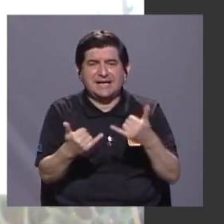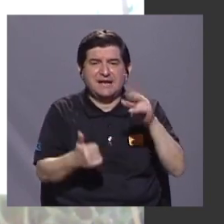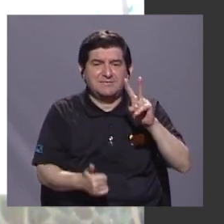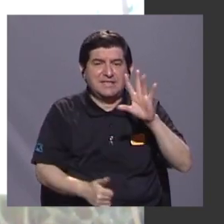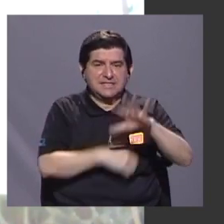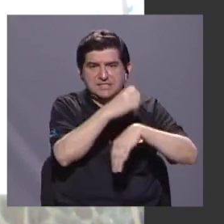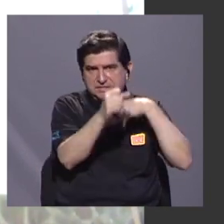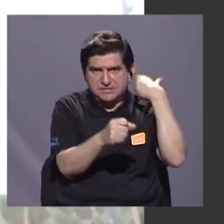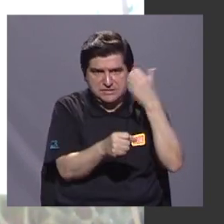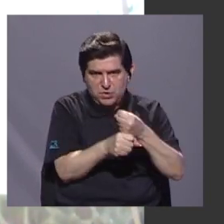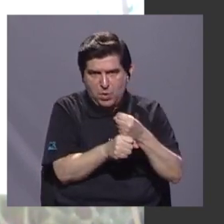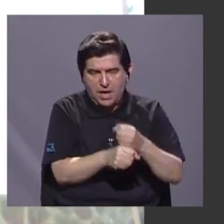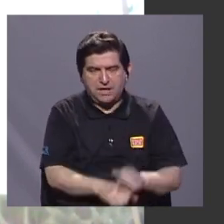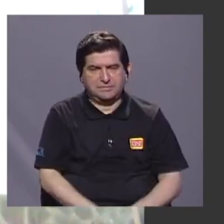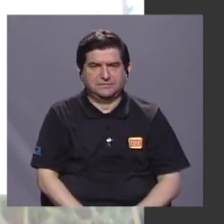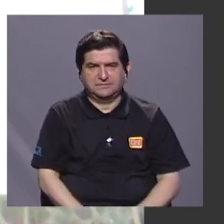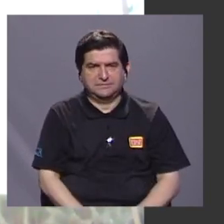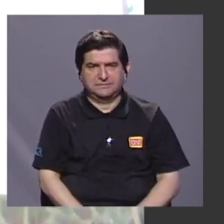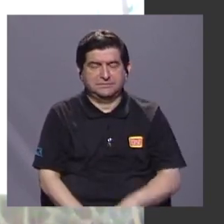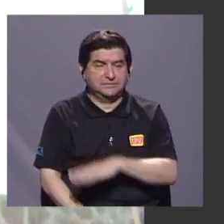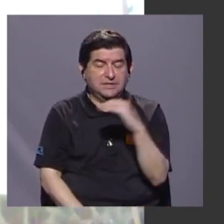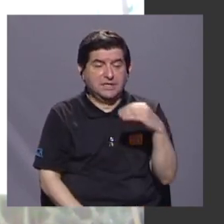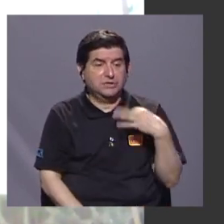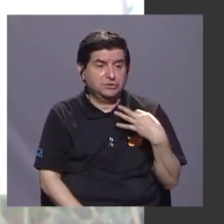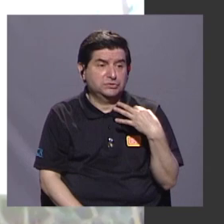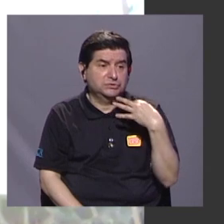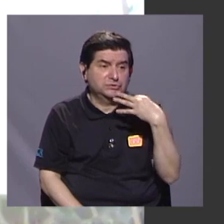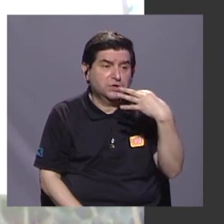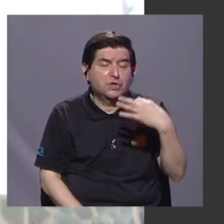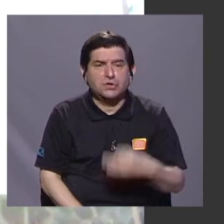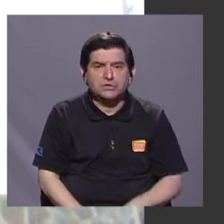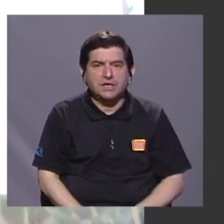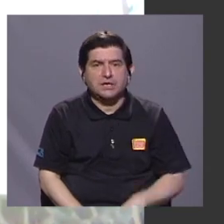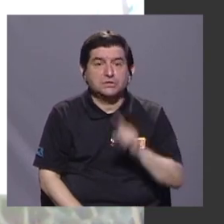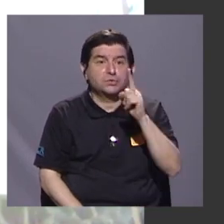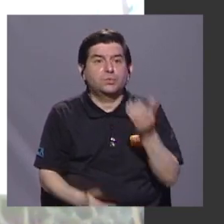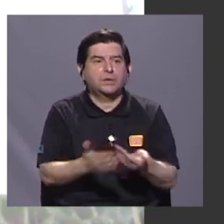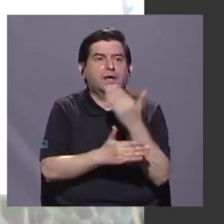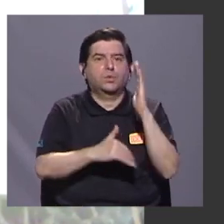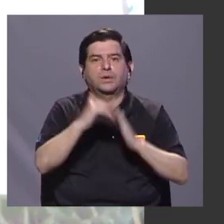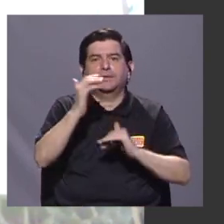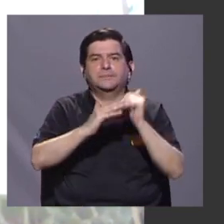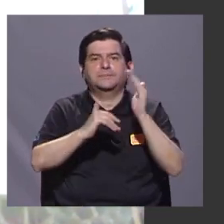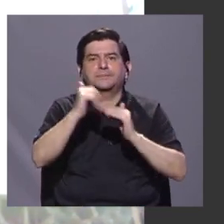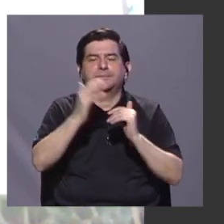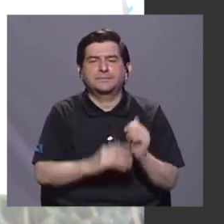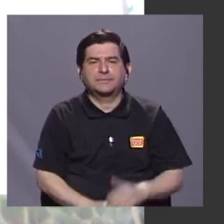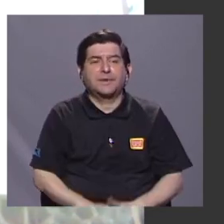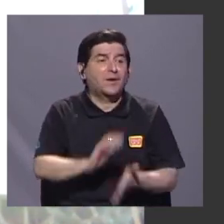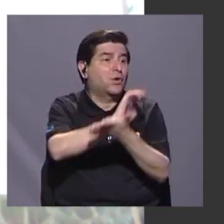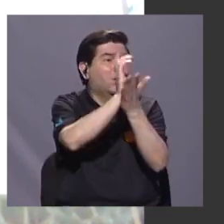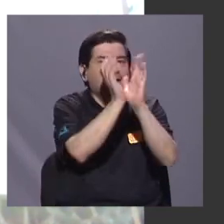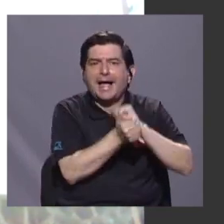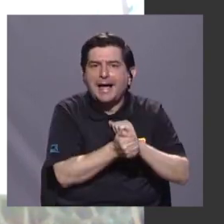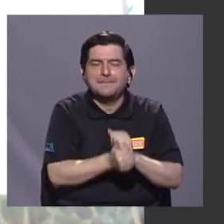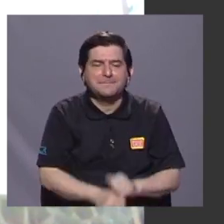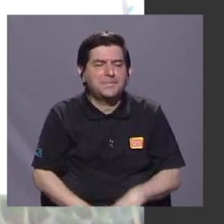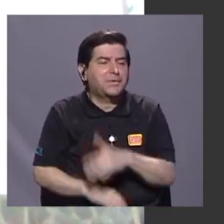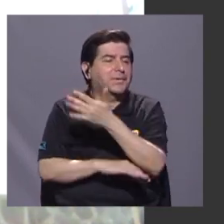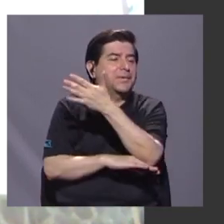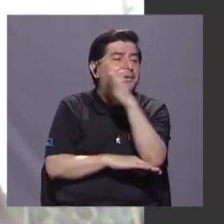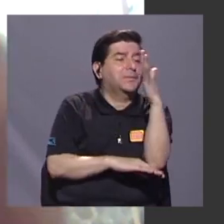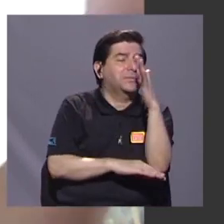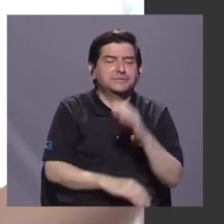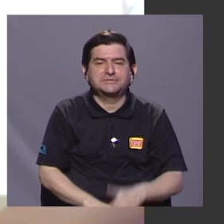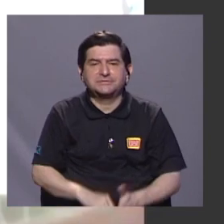años y cada día, digamos, hay una construcción nueva. Hay un cambio en el bosque, hay